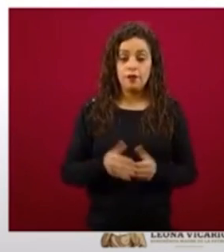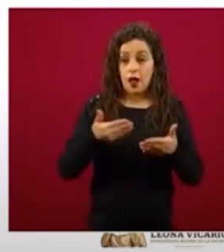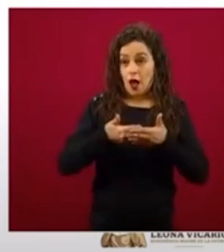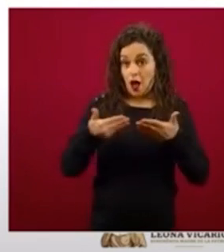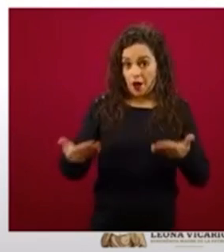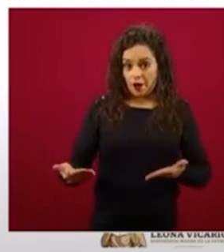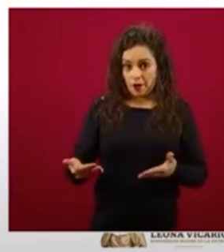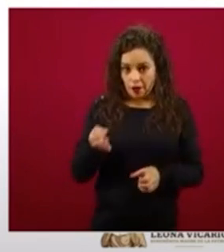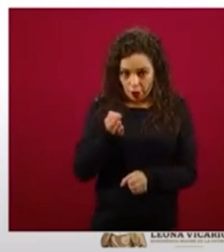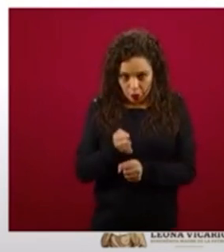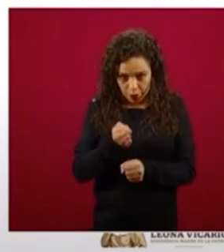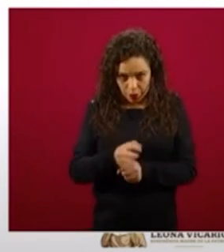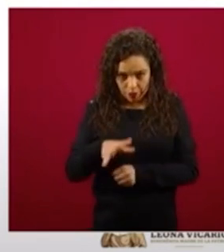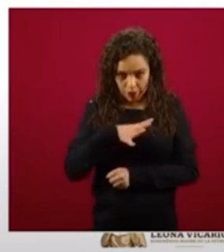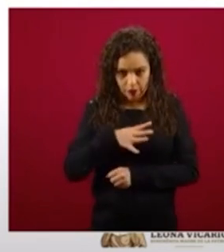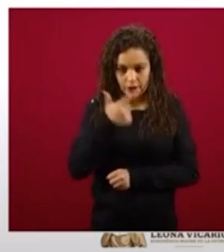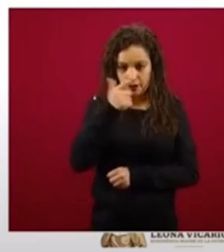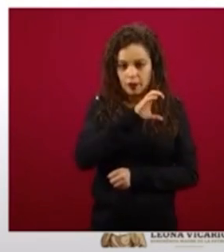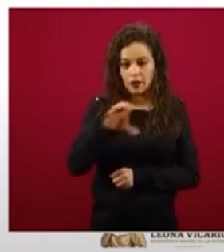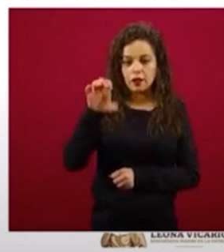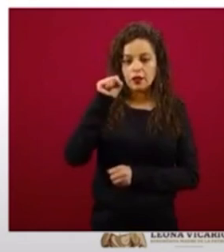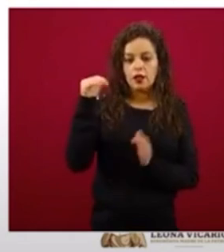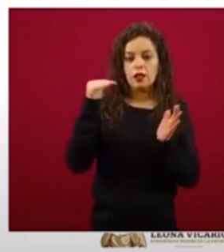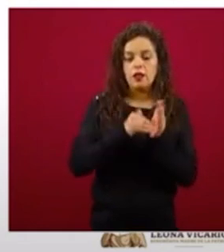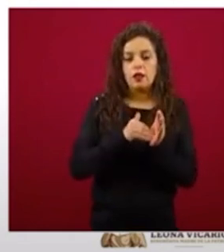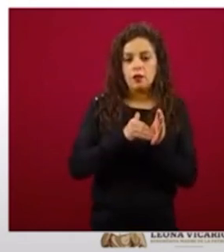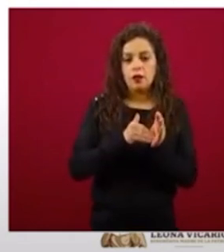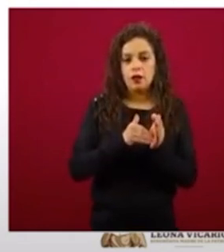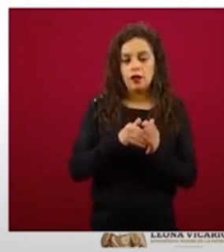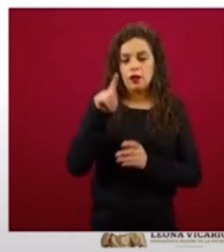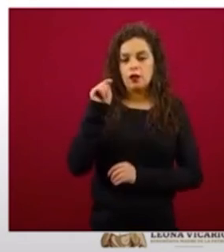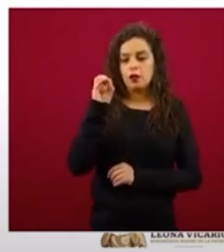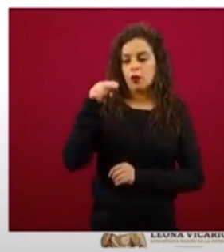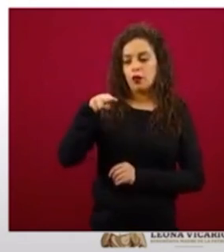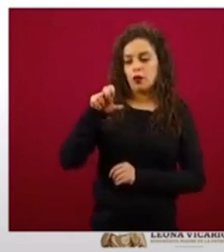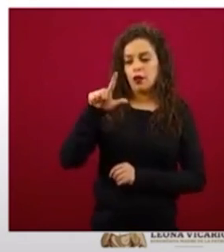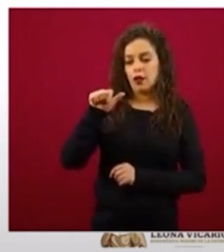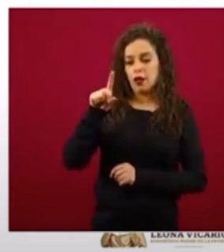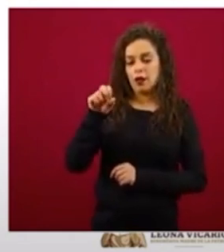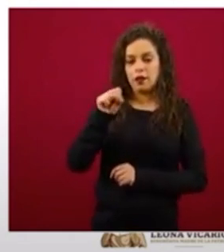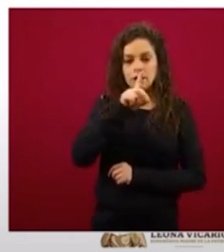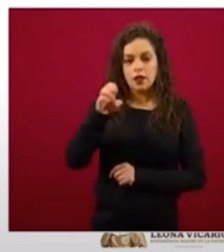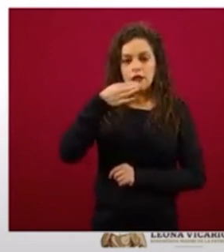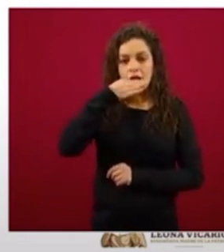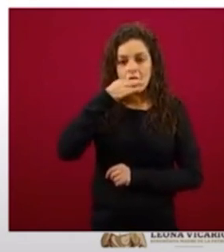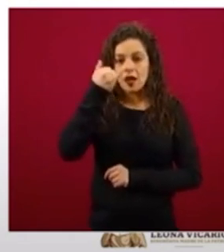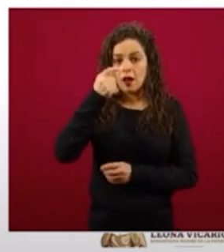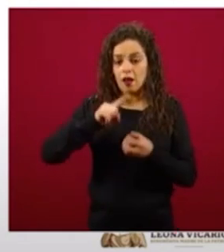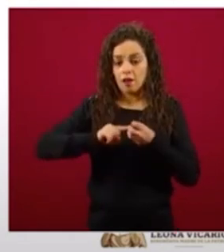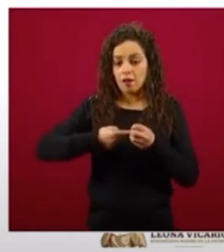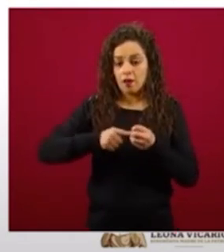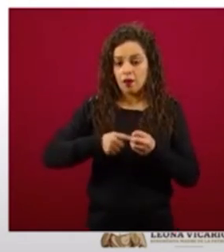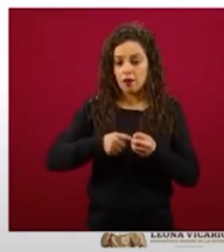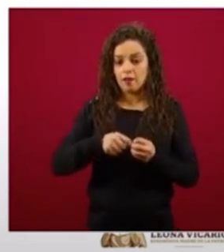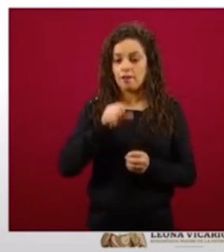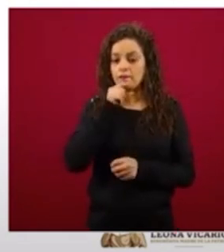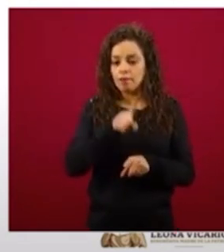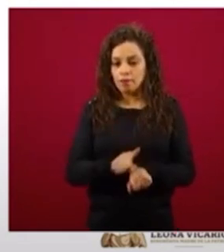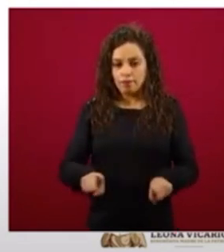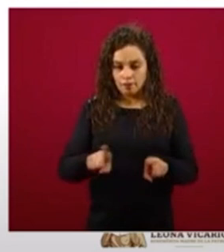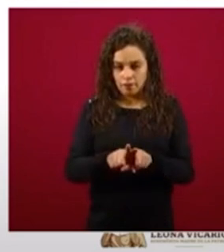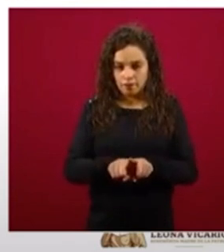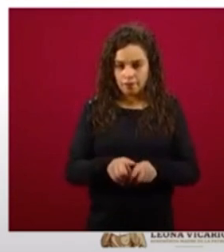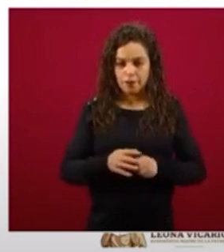760 mil toneladas de maíz y de frijol esta cantidad y se han captado